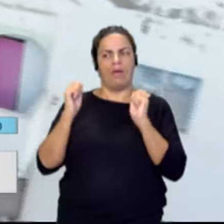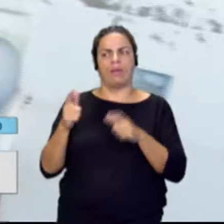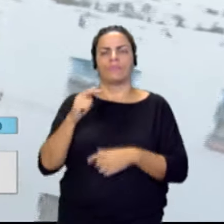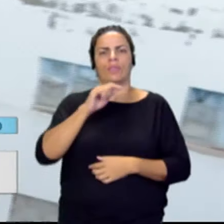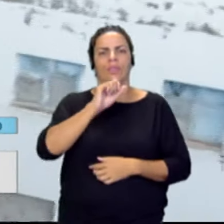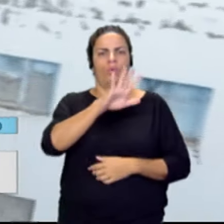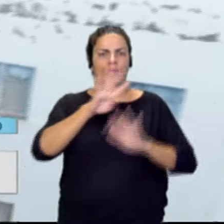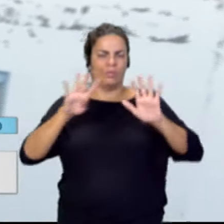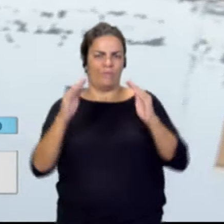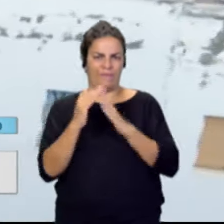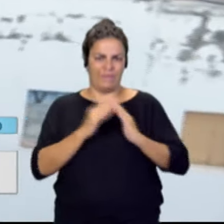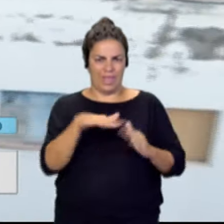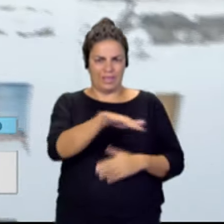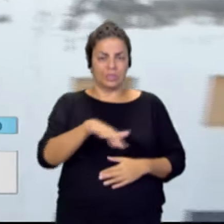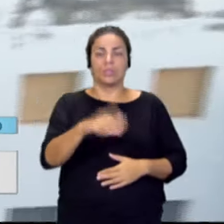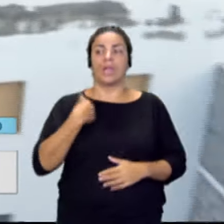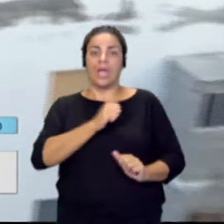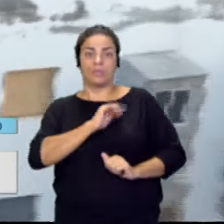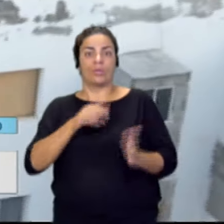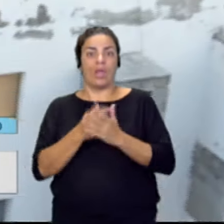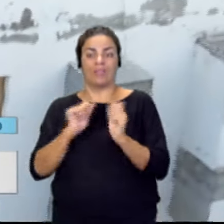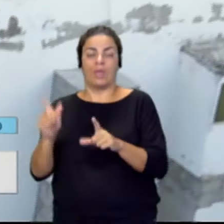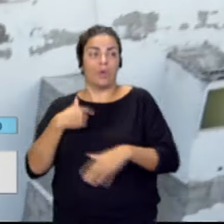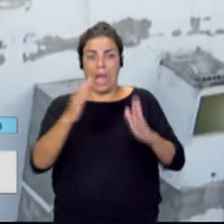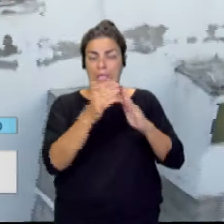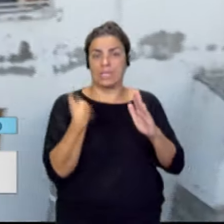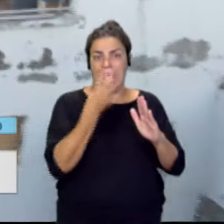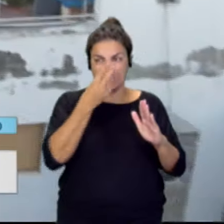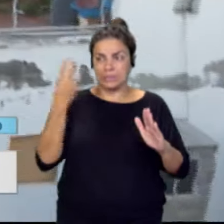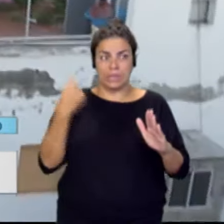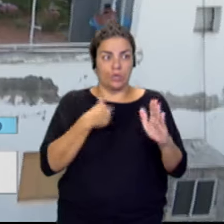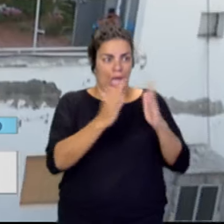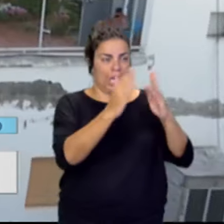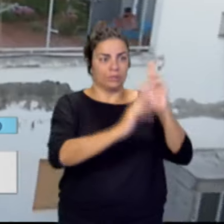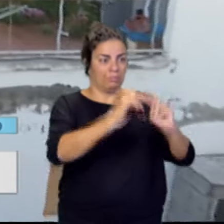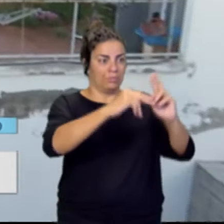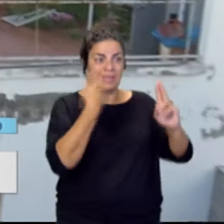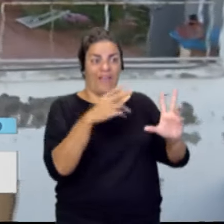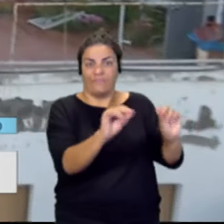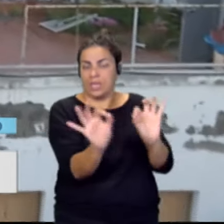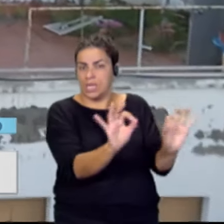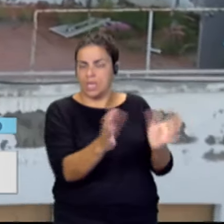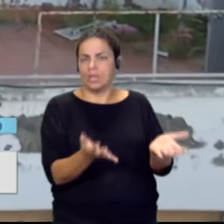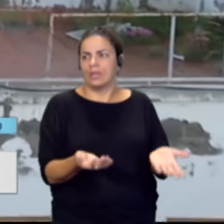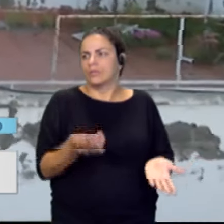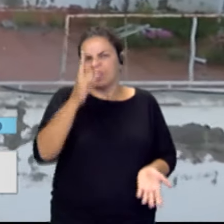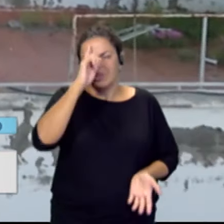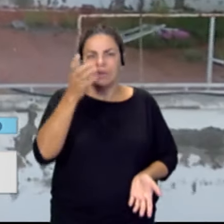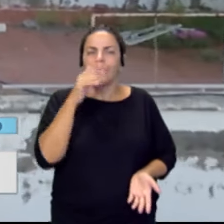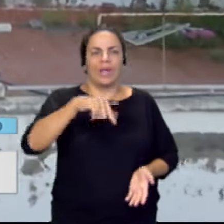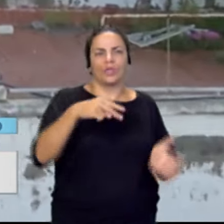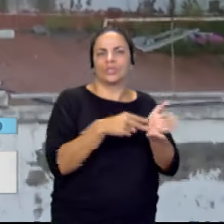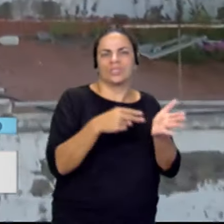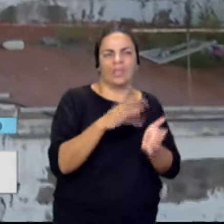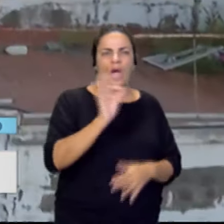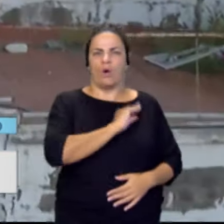está esperando que se la den. Y esa casa ya está terminada hace tres años. Yo no sé cómo, independientemente, esto no es Siria ni Gaza, que parece